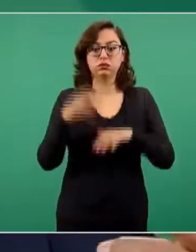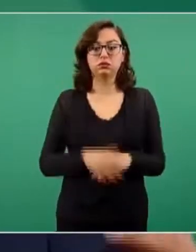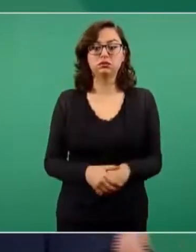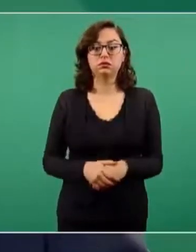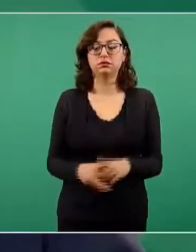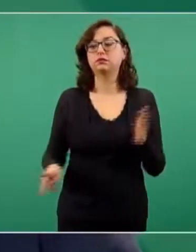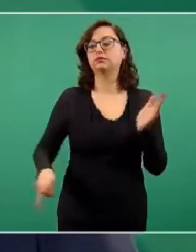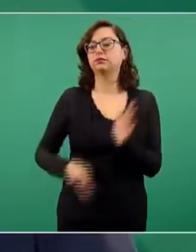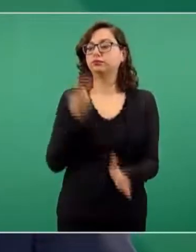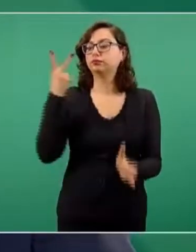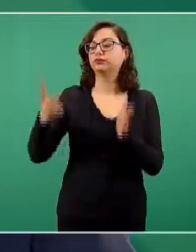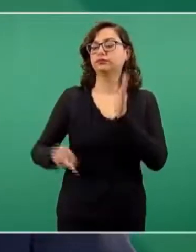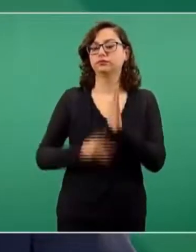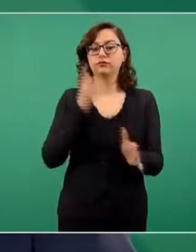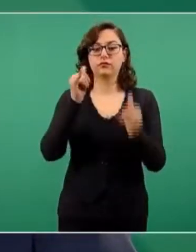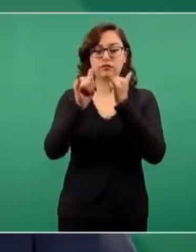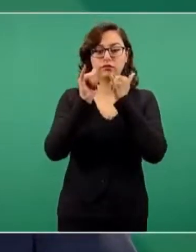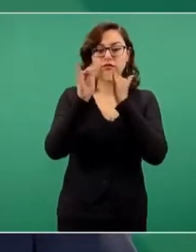fraudes electorales.